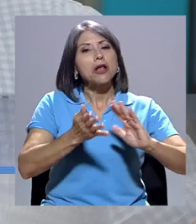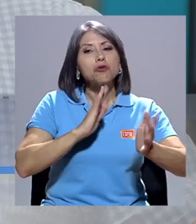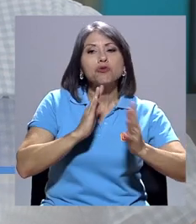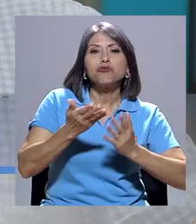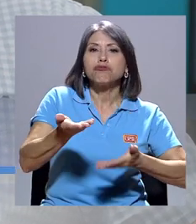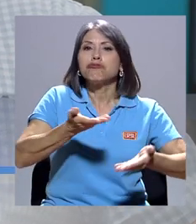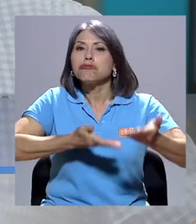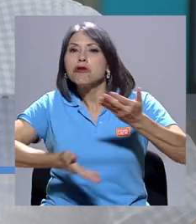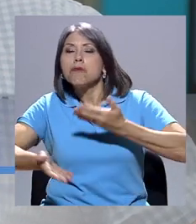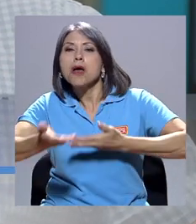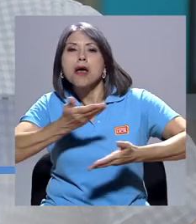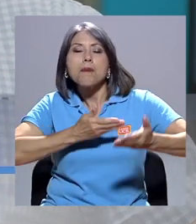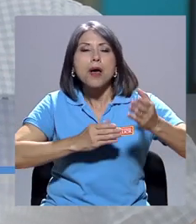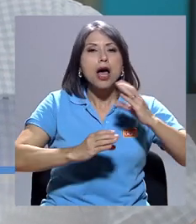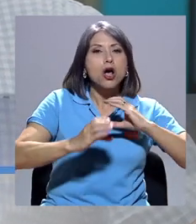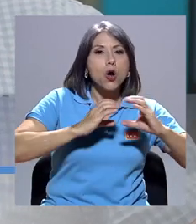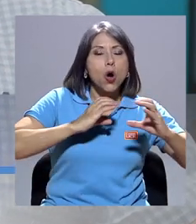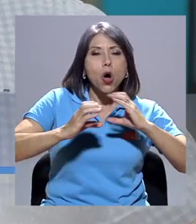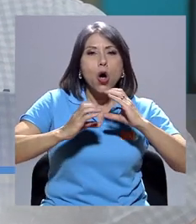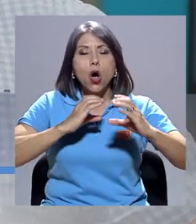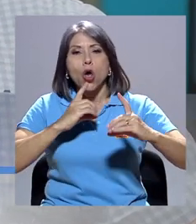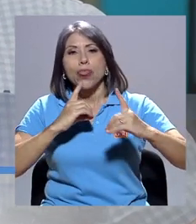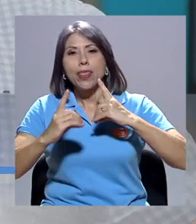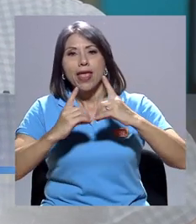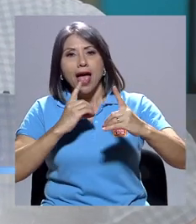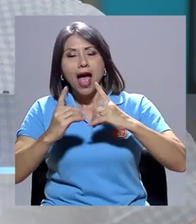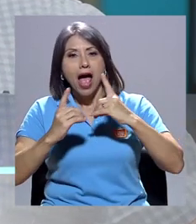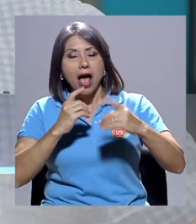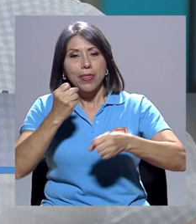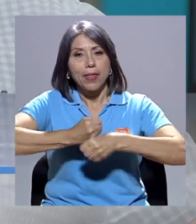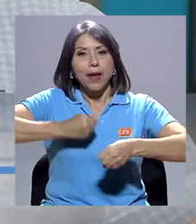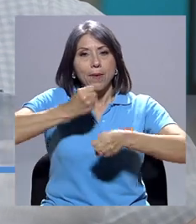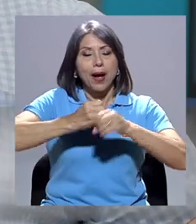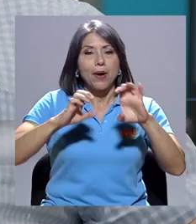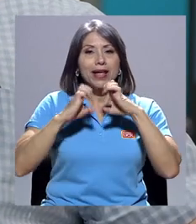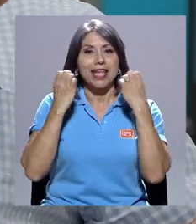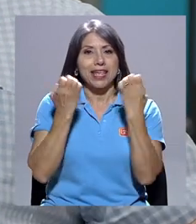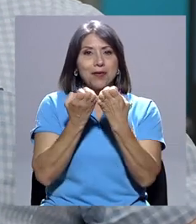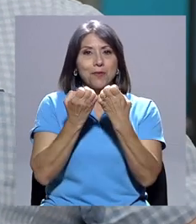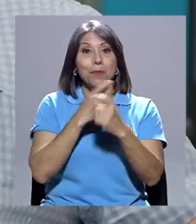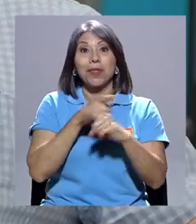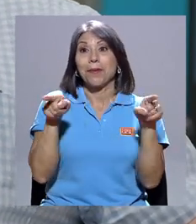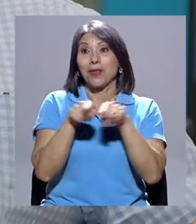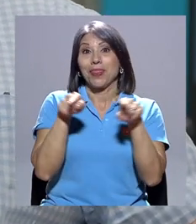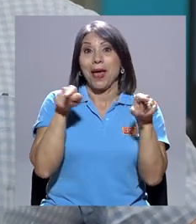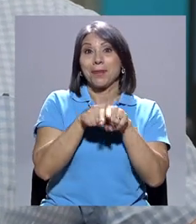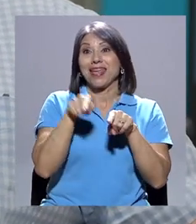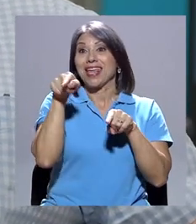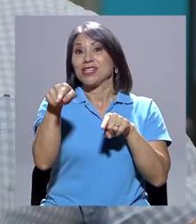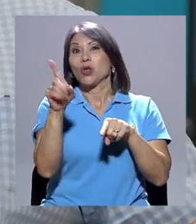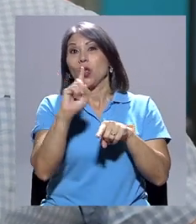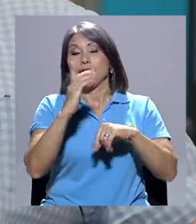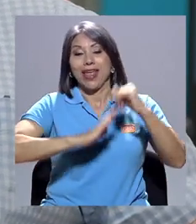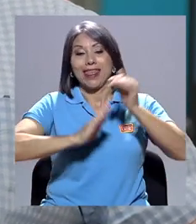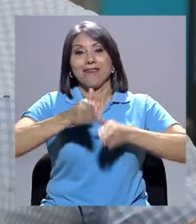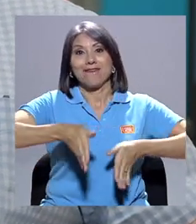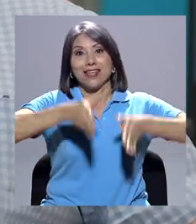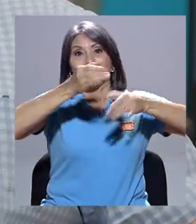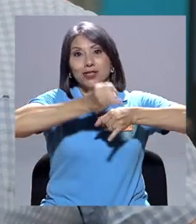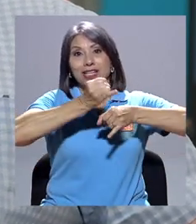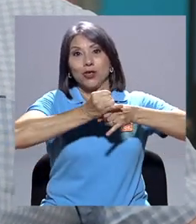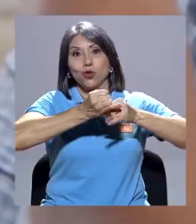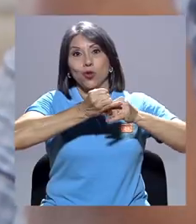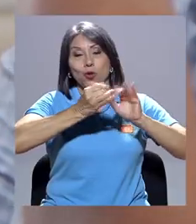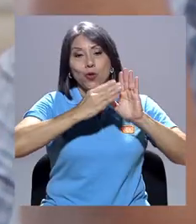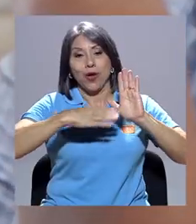colaborativo, el trabajo en equipo, pero también el mural está en la parte externa del instituto, entonces es como una